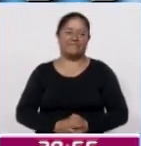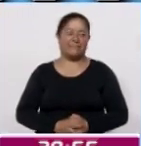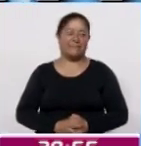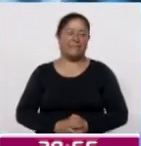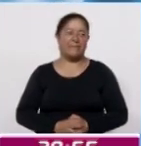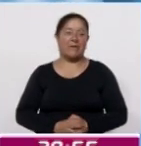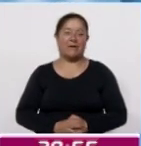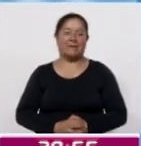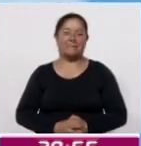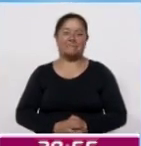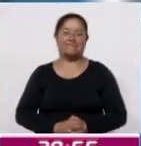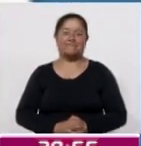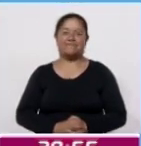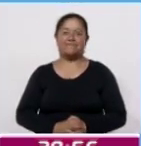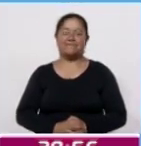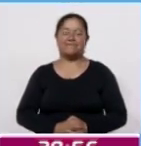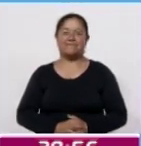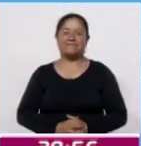Tiempo Extra